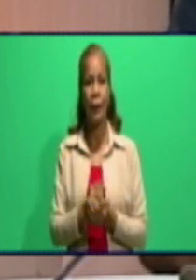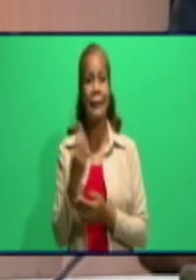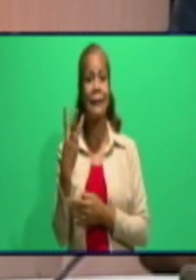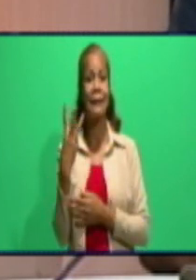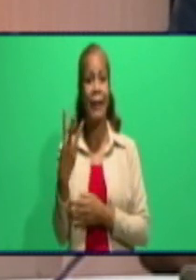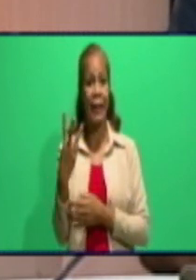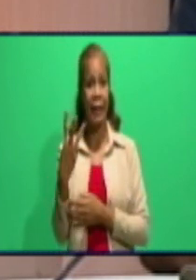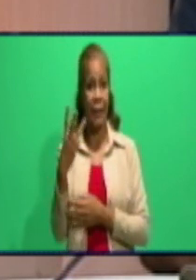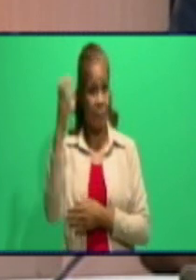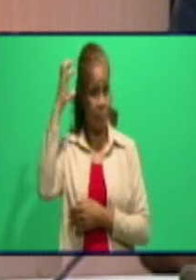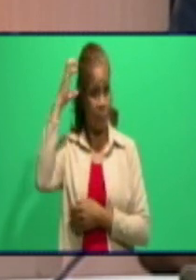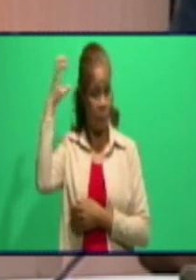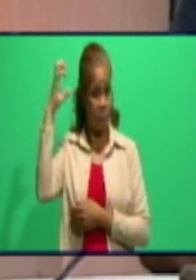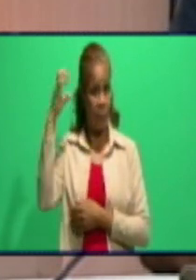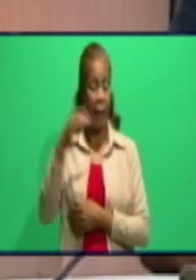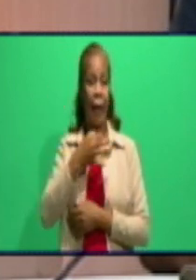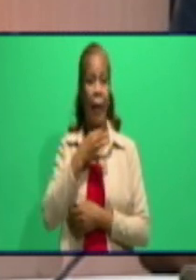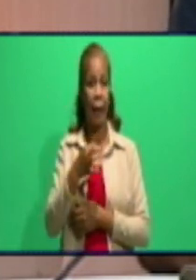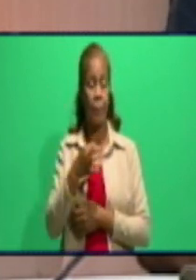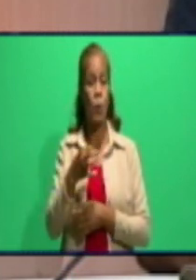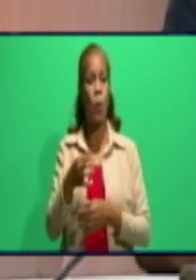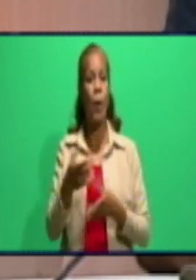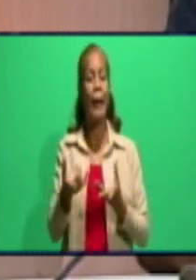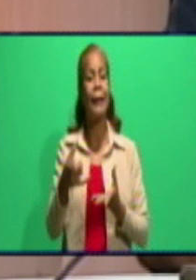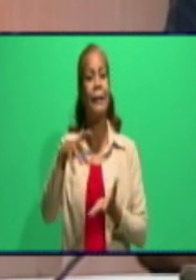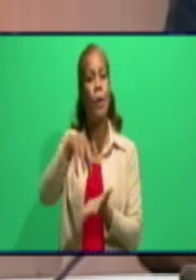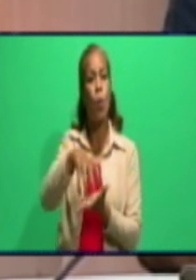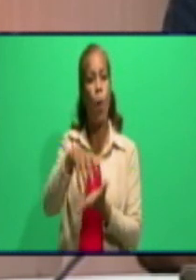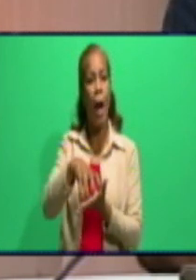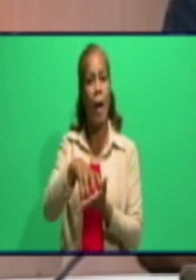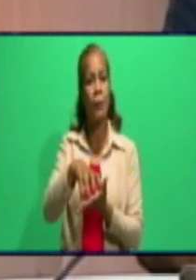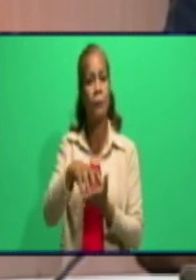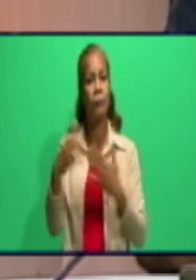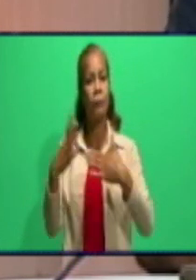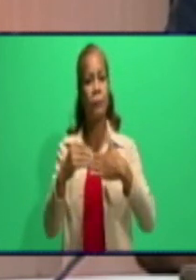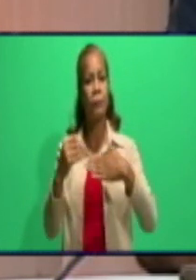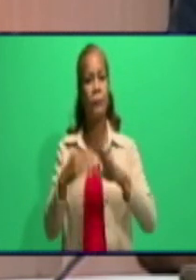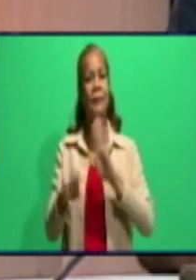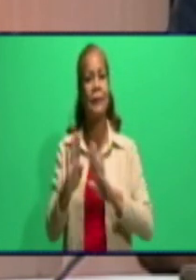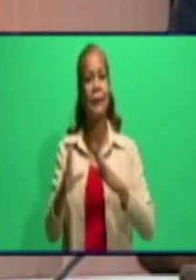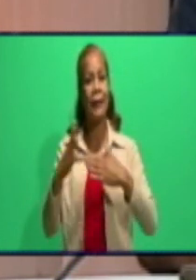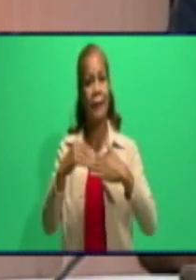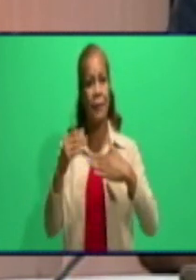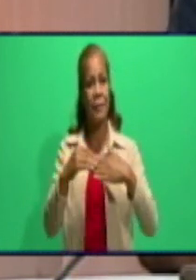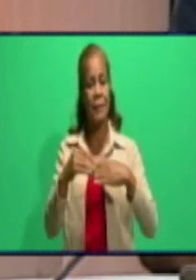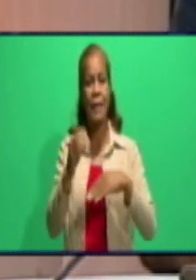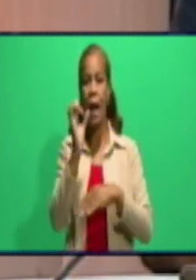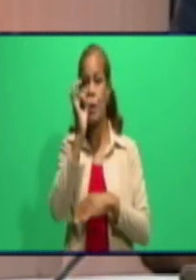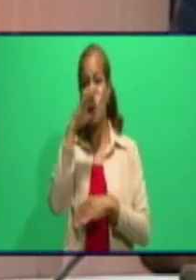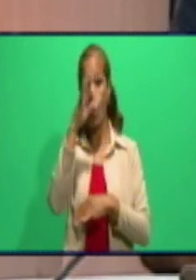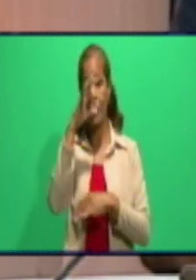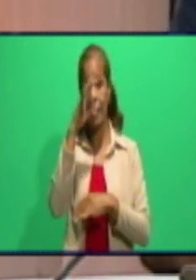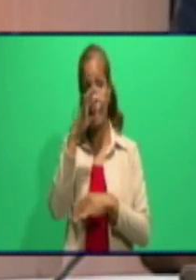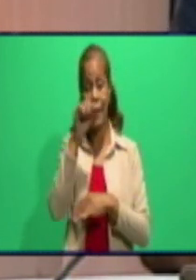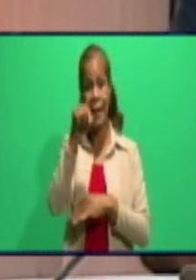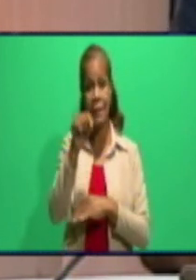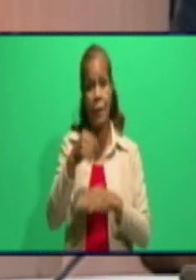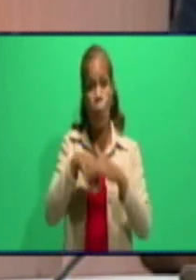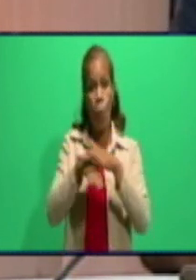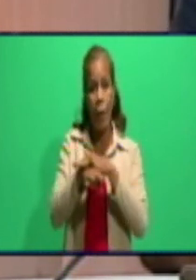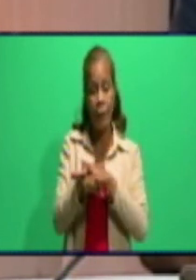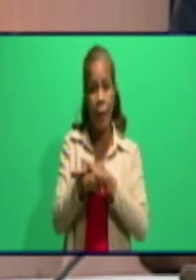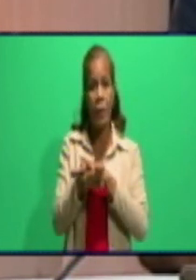Primero, en el complejo de las novedades de Cime, bueno, ahí se detectó que estaba guardado en el almacén 6